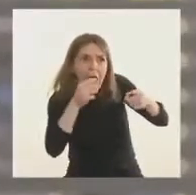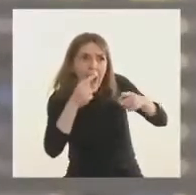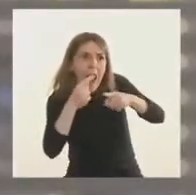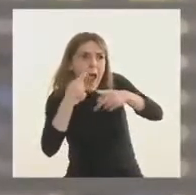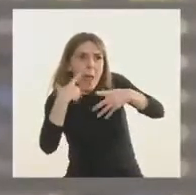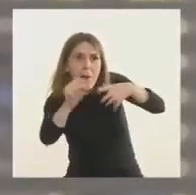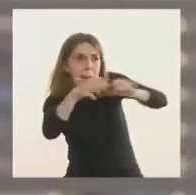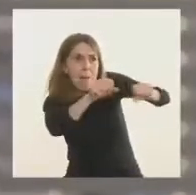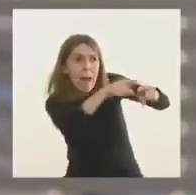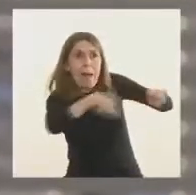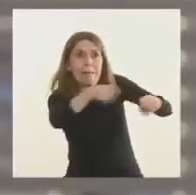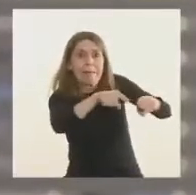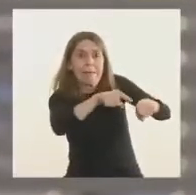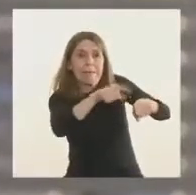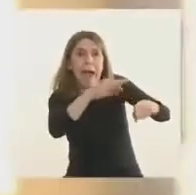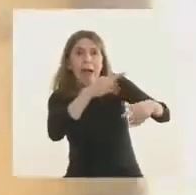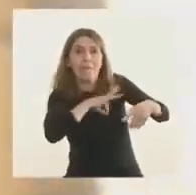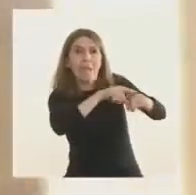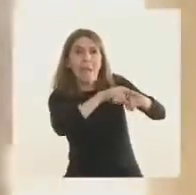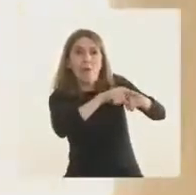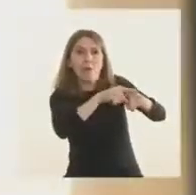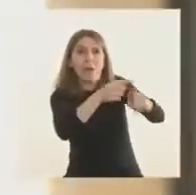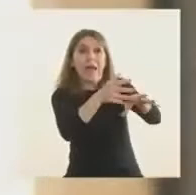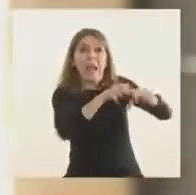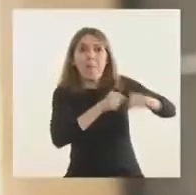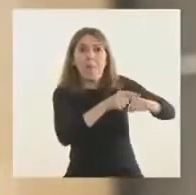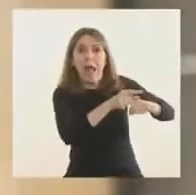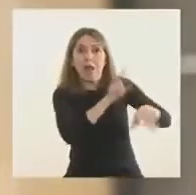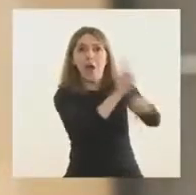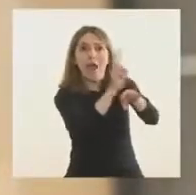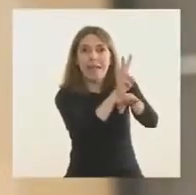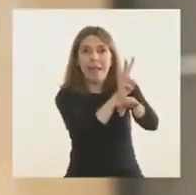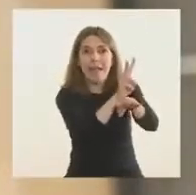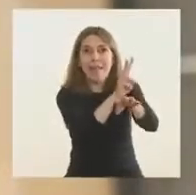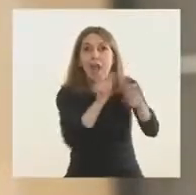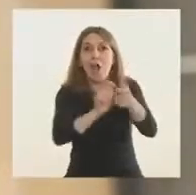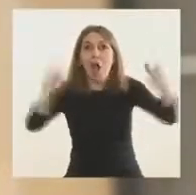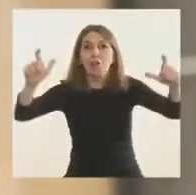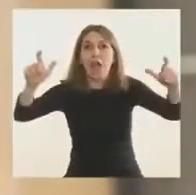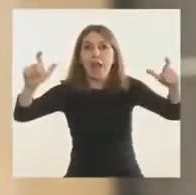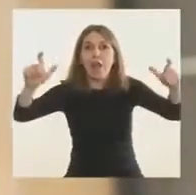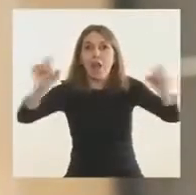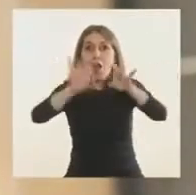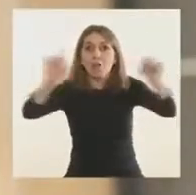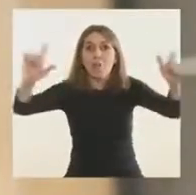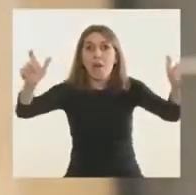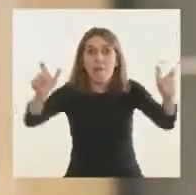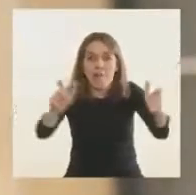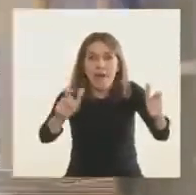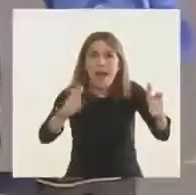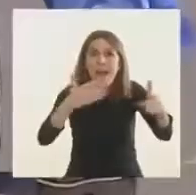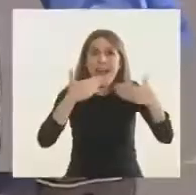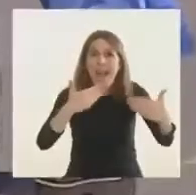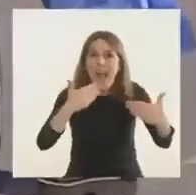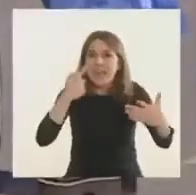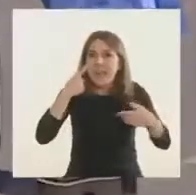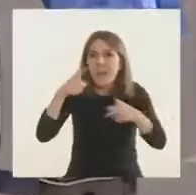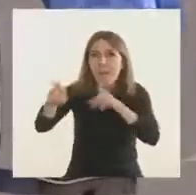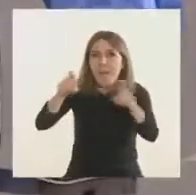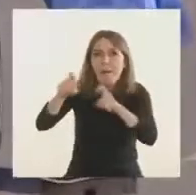ese metro de ventaja, disminuyen claramente. Y es exactamente lo que estamos haciendo hoy.